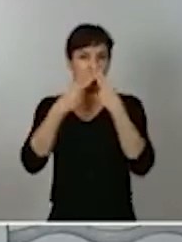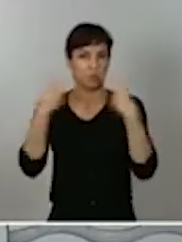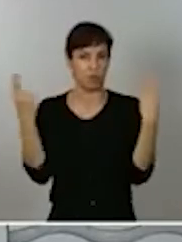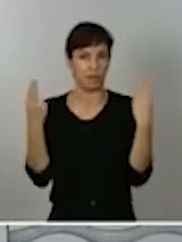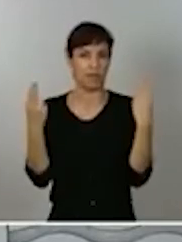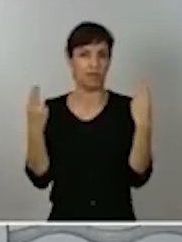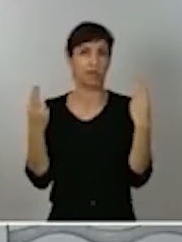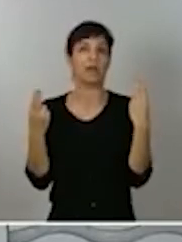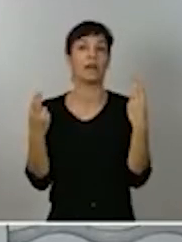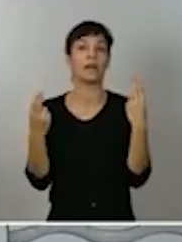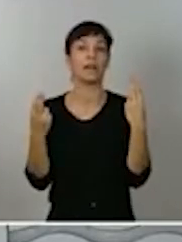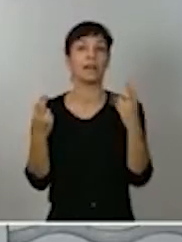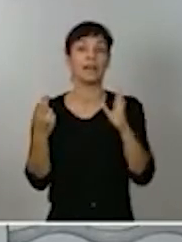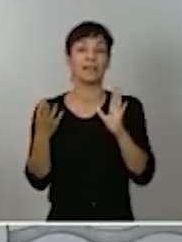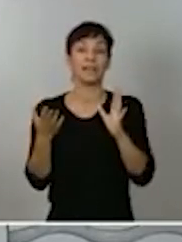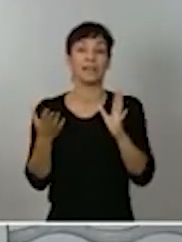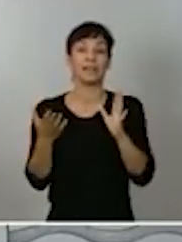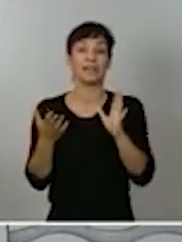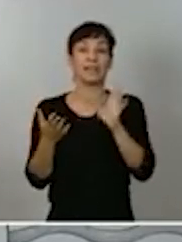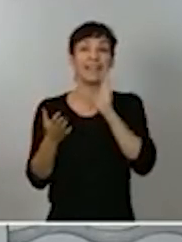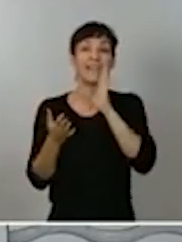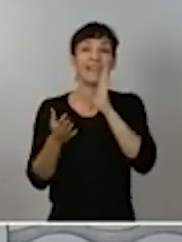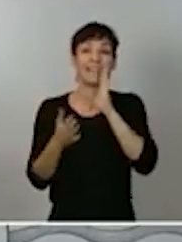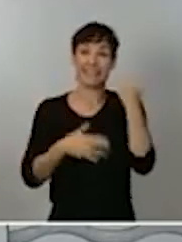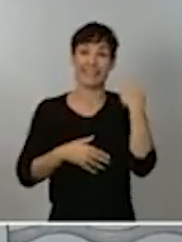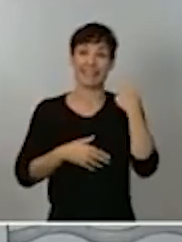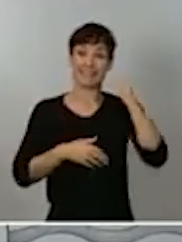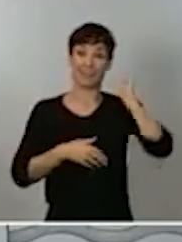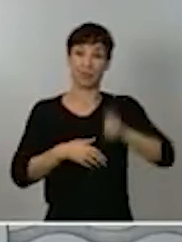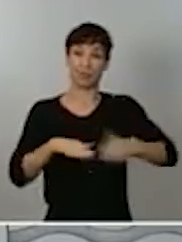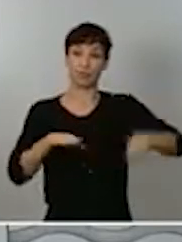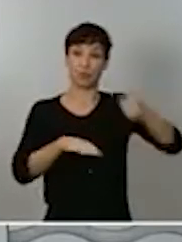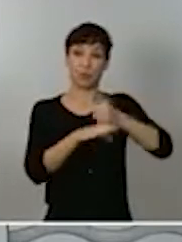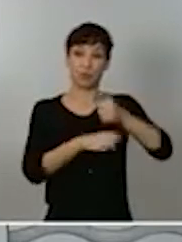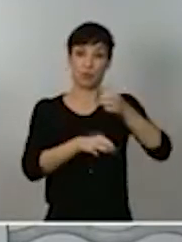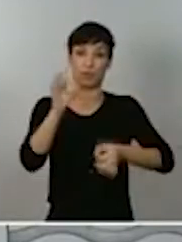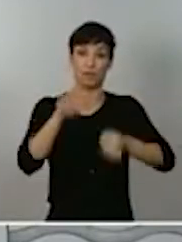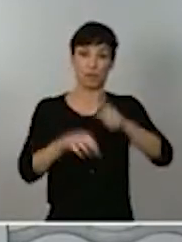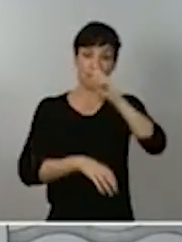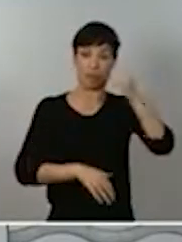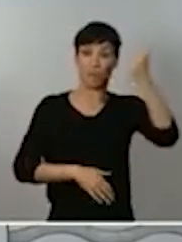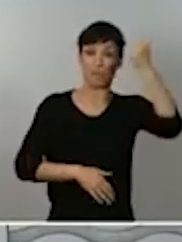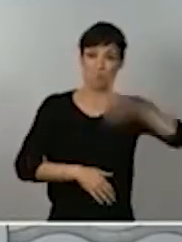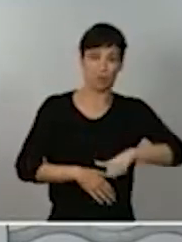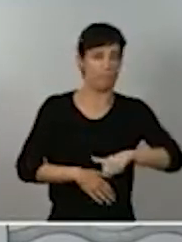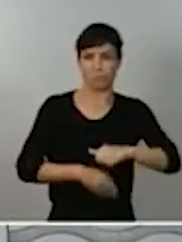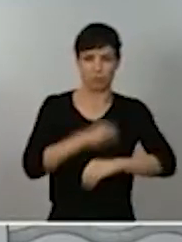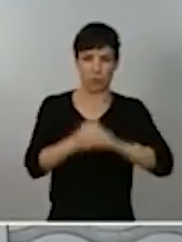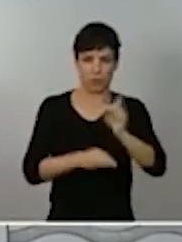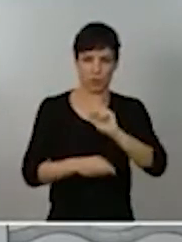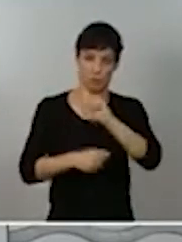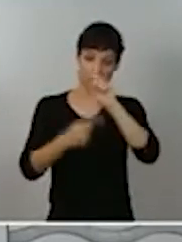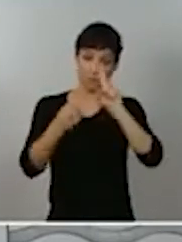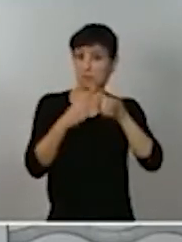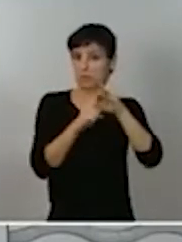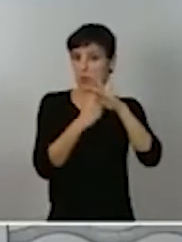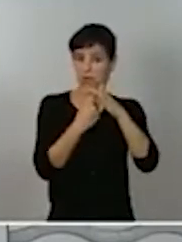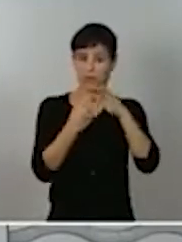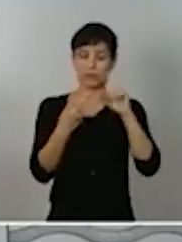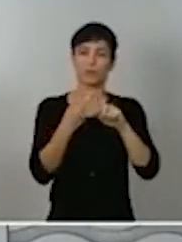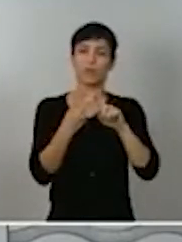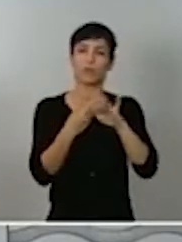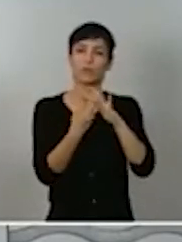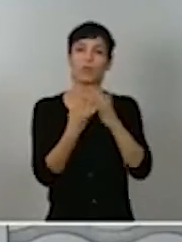con la medida que se revocó por parte del Tribunal Superior de Justicia de Madrid. El segundo escenario consistía en que se solicitara la